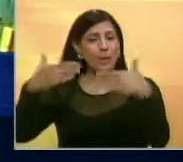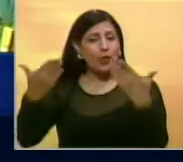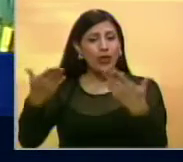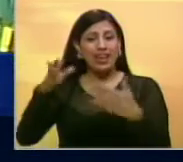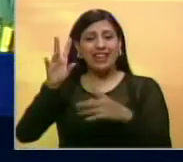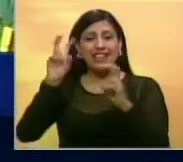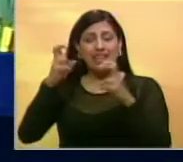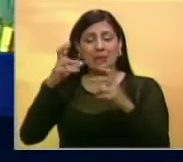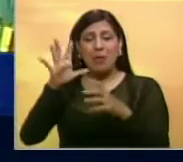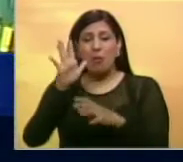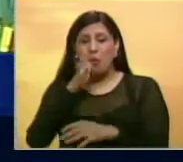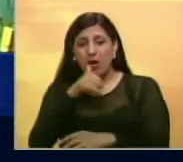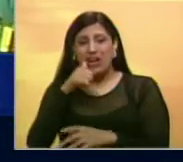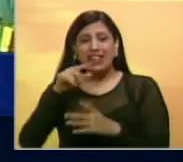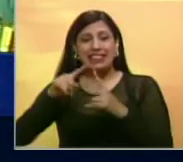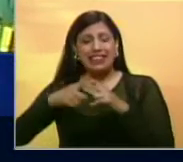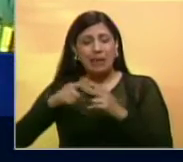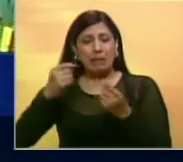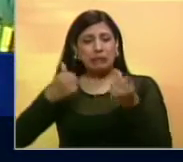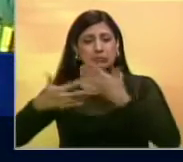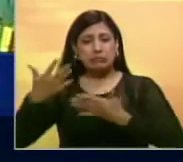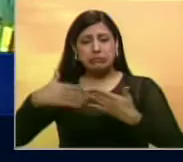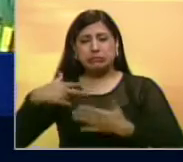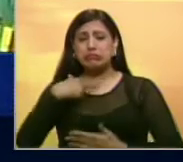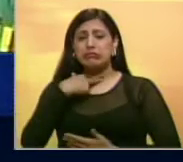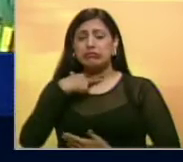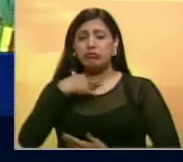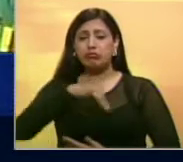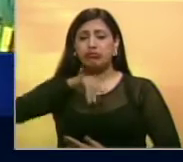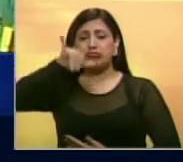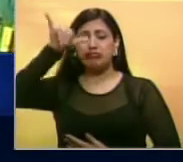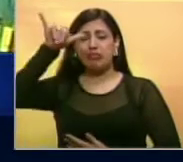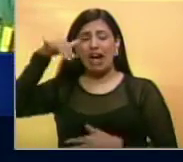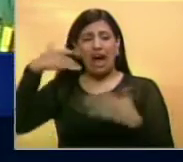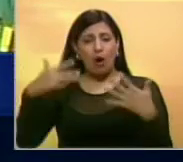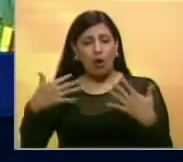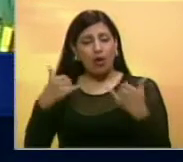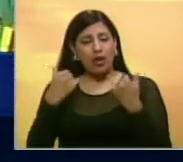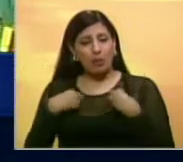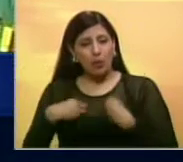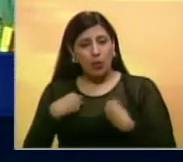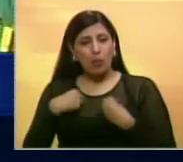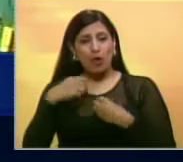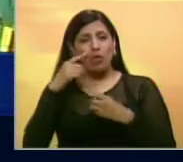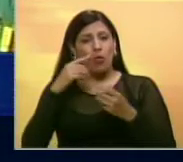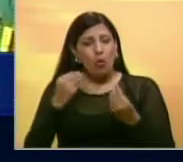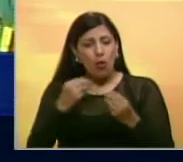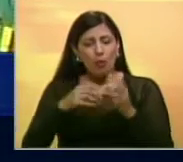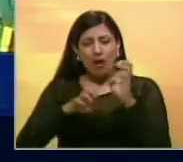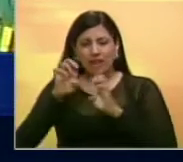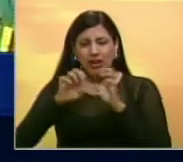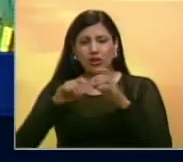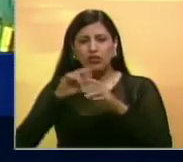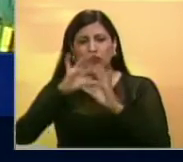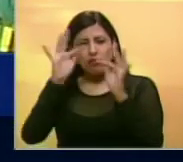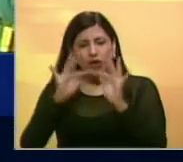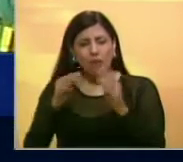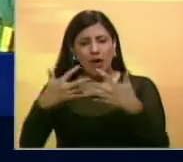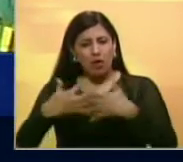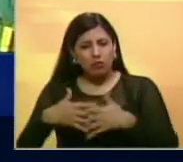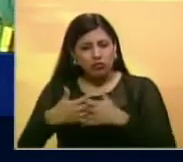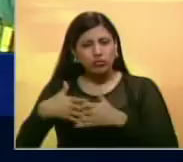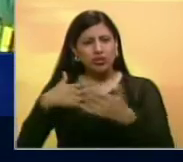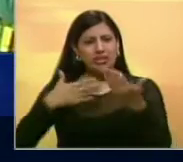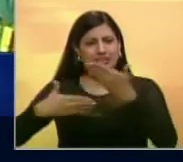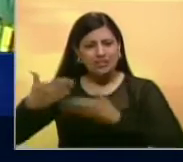abordar los grandes temas de la economía y levantar uno por uno los elementos fundamentales de la producción,